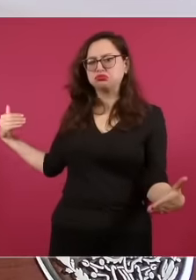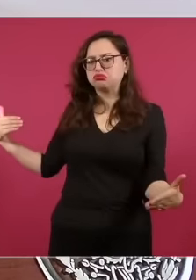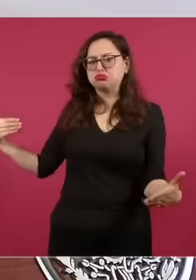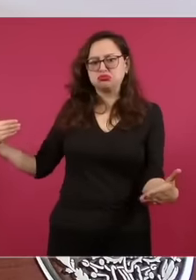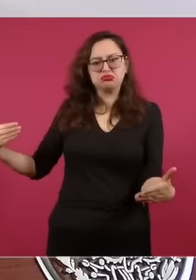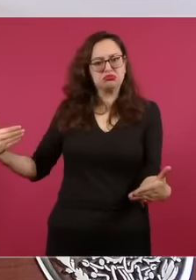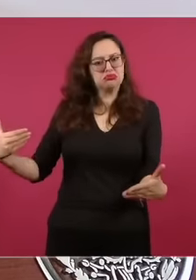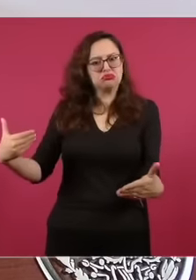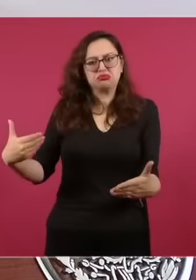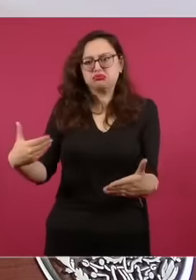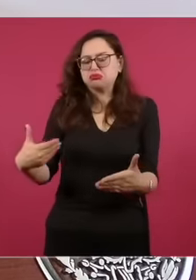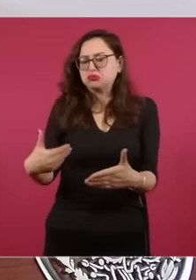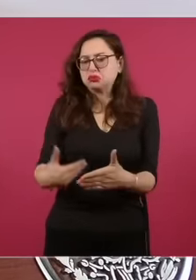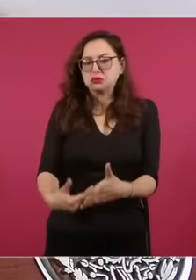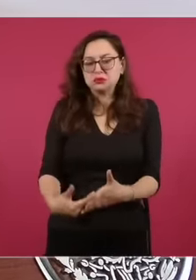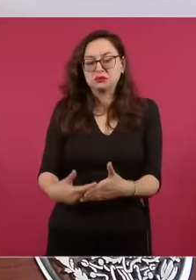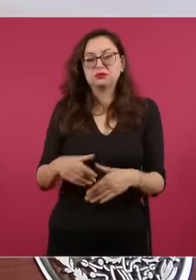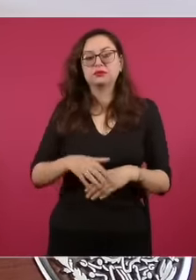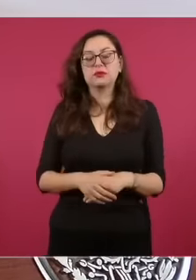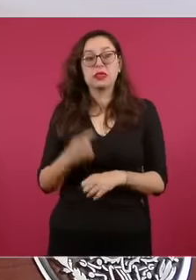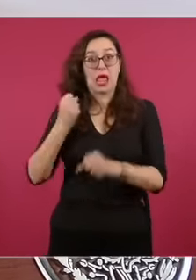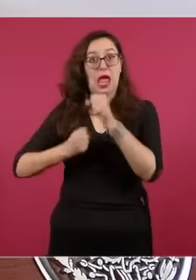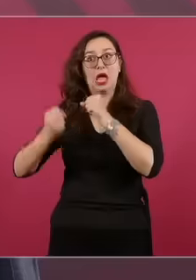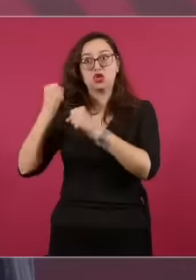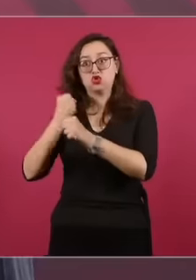atender este asunto en el 21